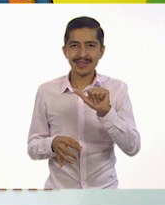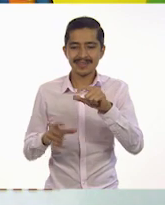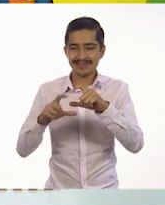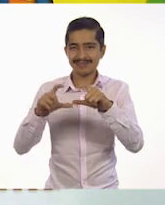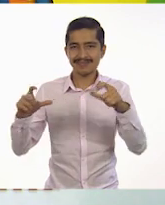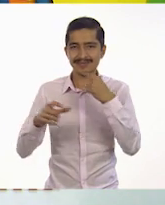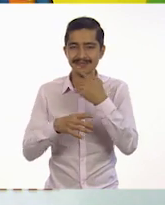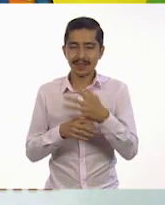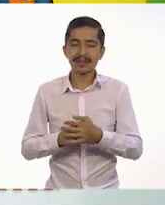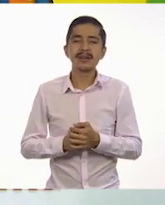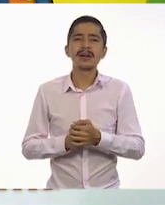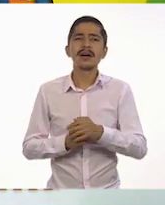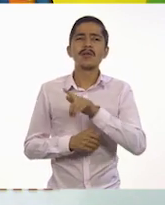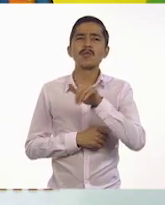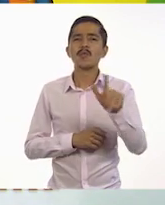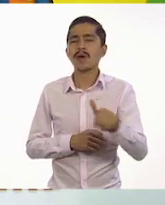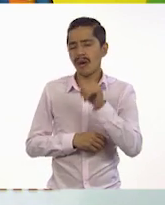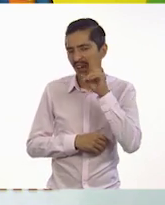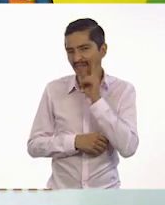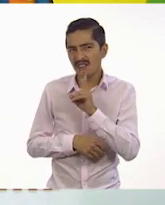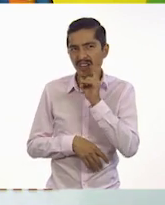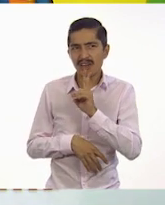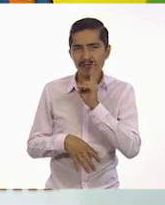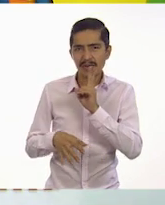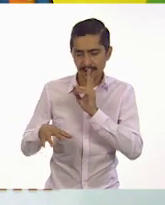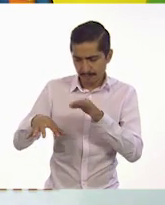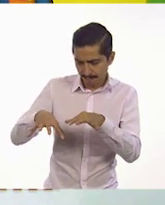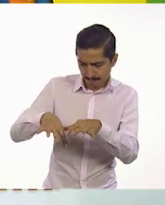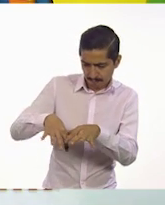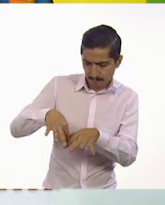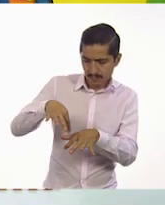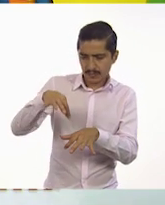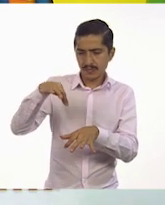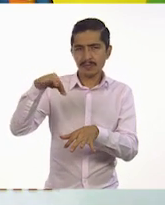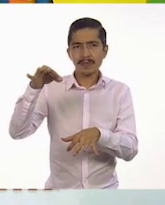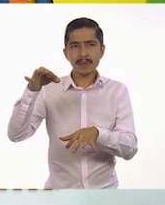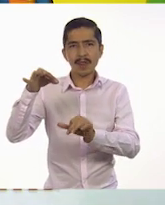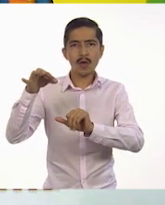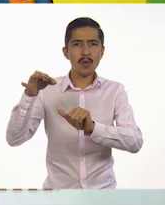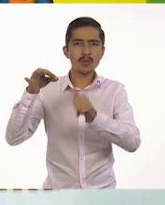Luego, vamos a ver este otro.